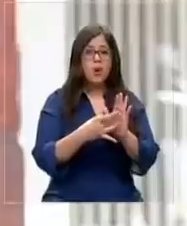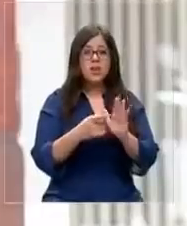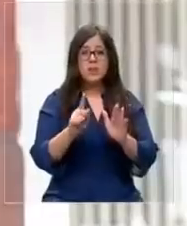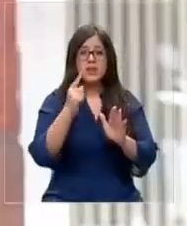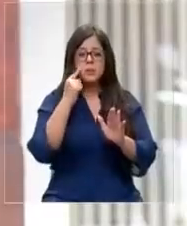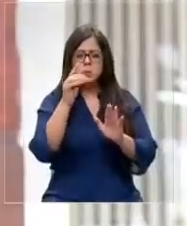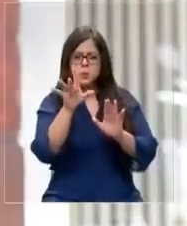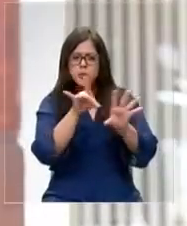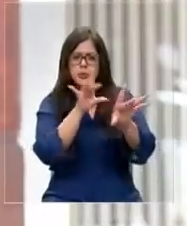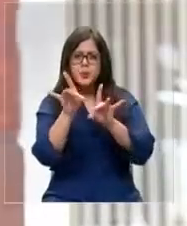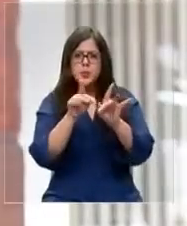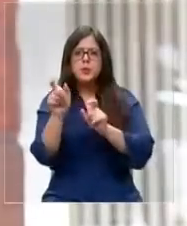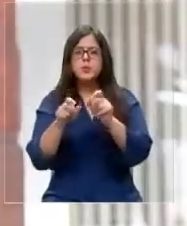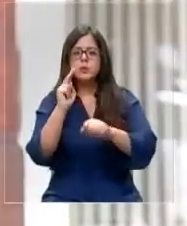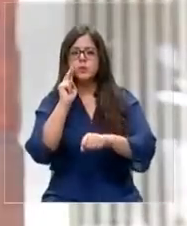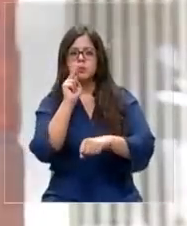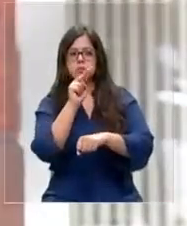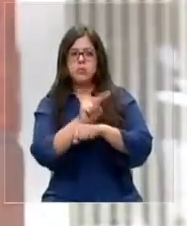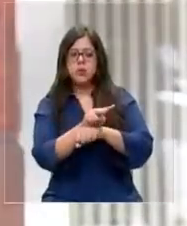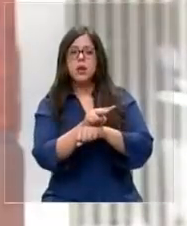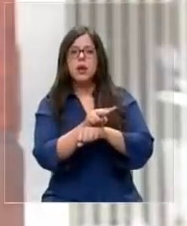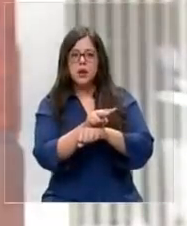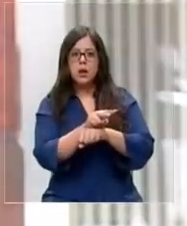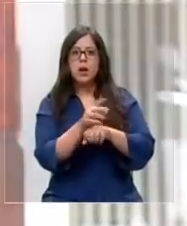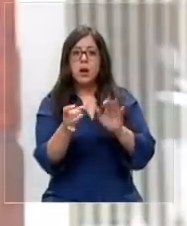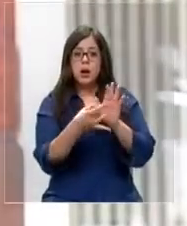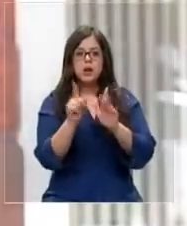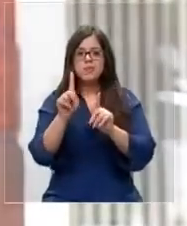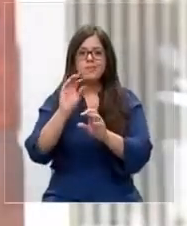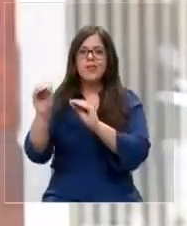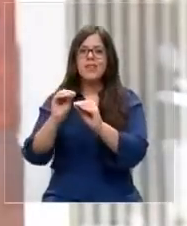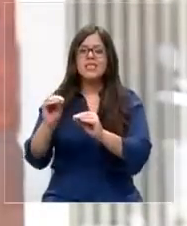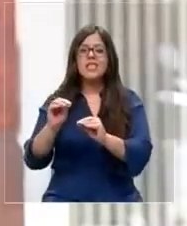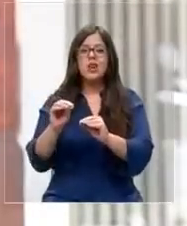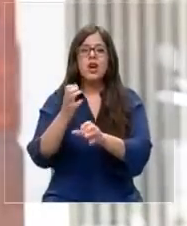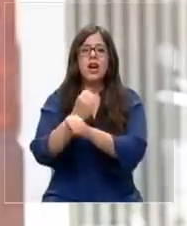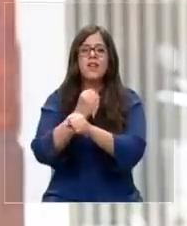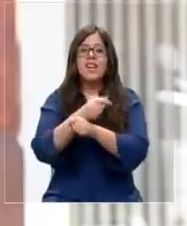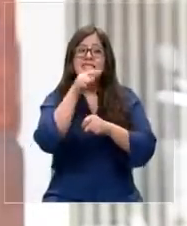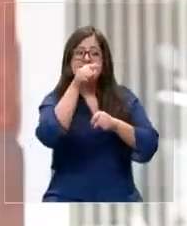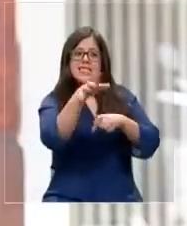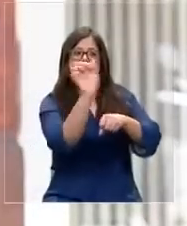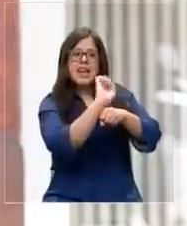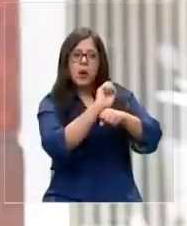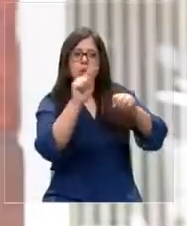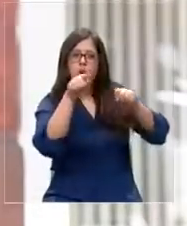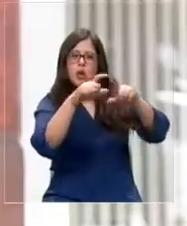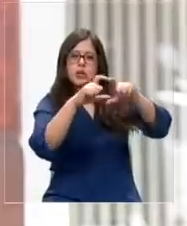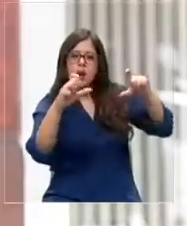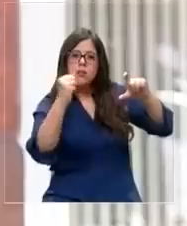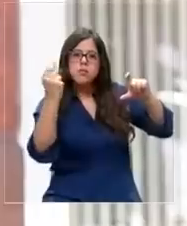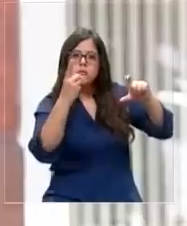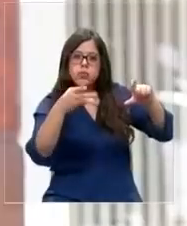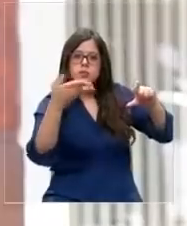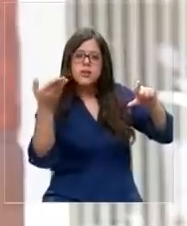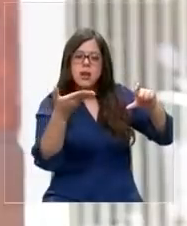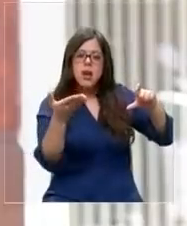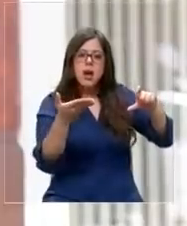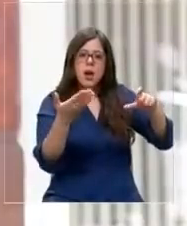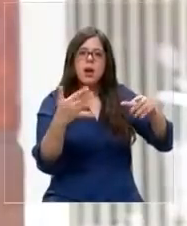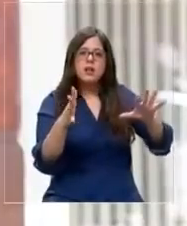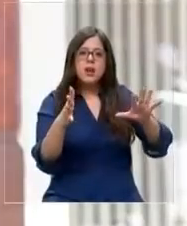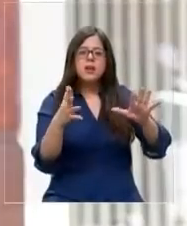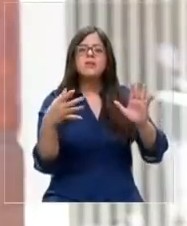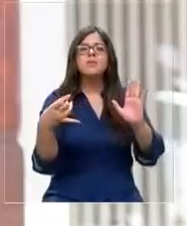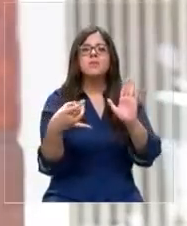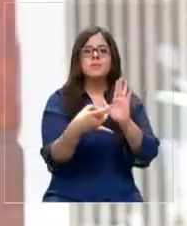identificados, para que testigos que presencien los delitos, no alerten a la policía de que ese vehículo en particular, con esa placa patente, fue la que ejecutó la